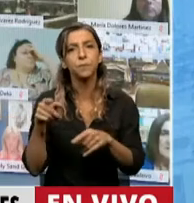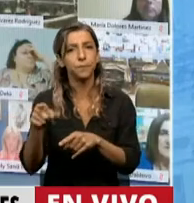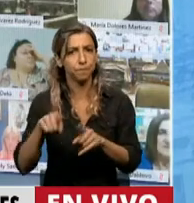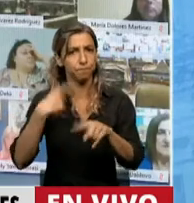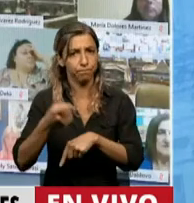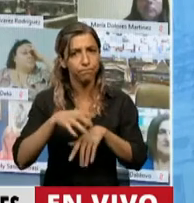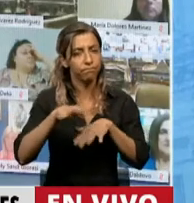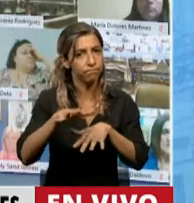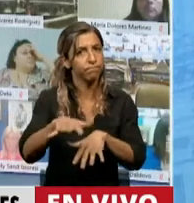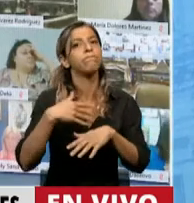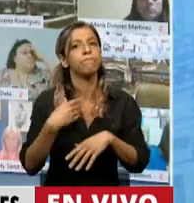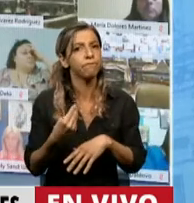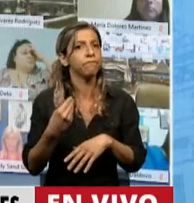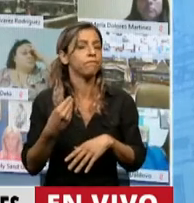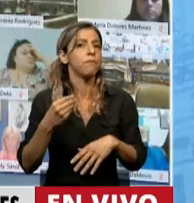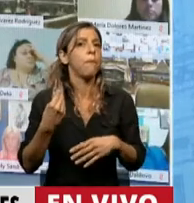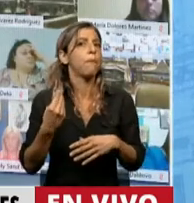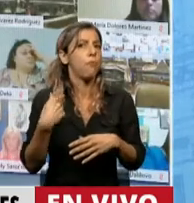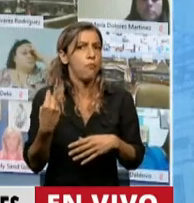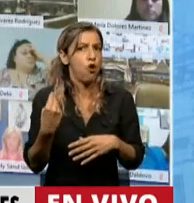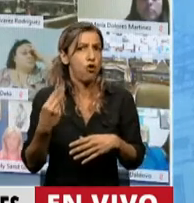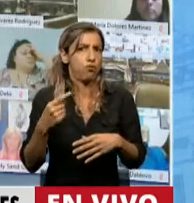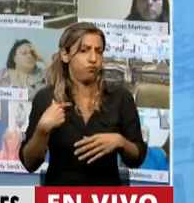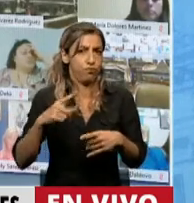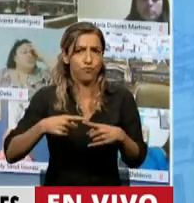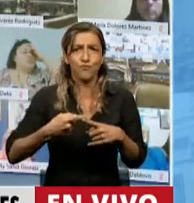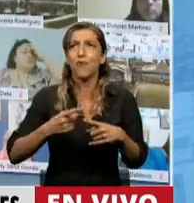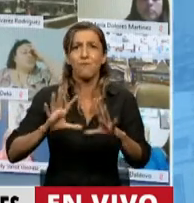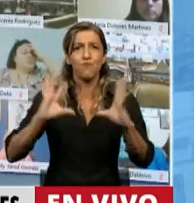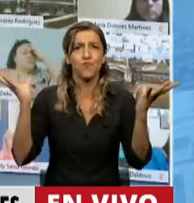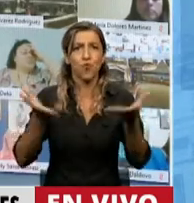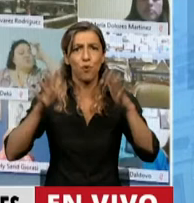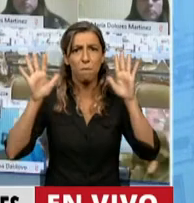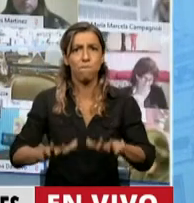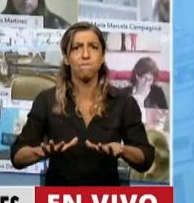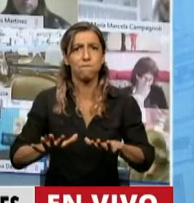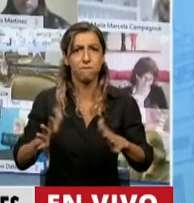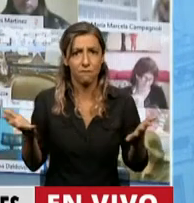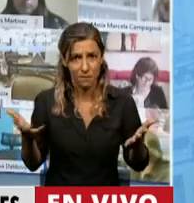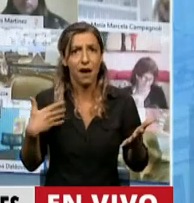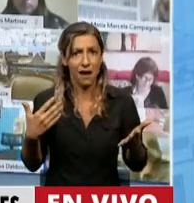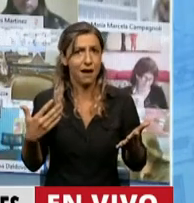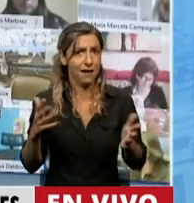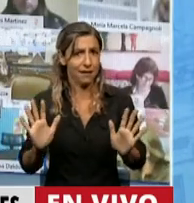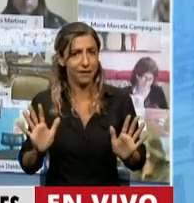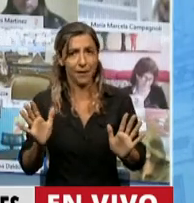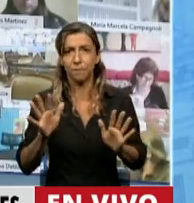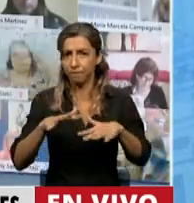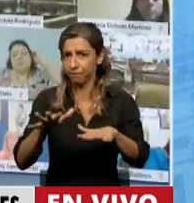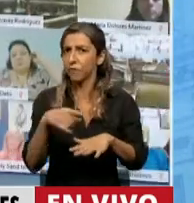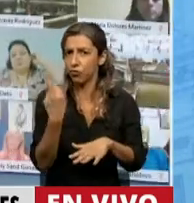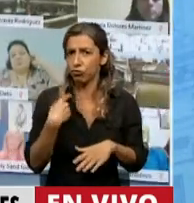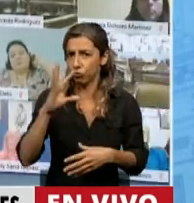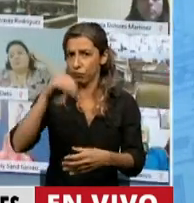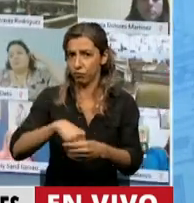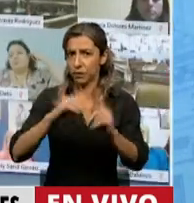clima, la huelga mundial, y que va a contar con nuestro absoluto respaldo, compromiso y participación en esa